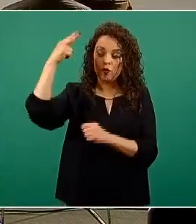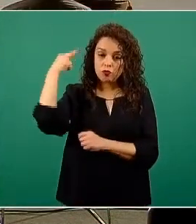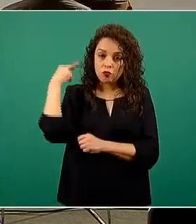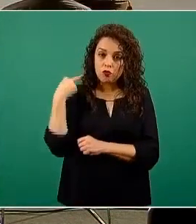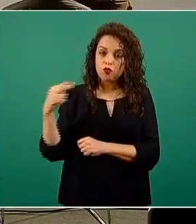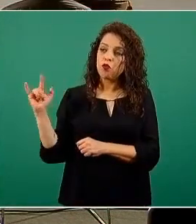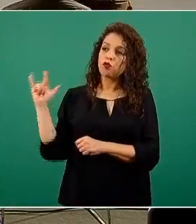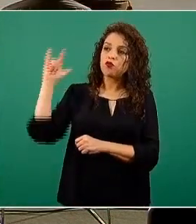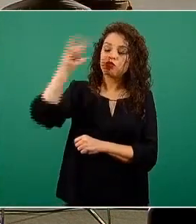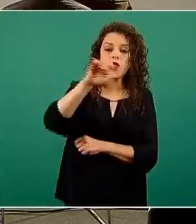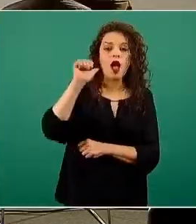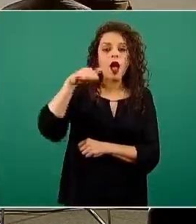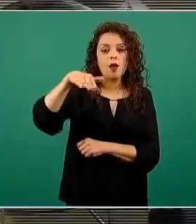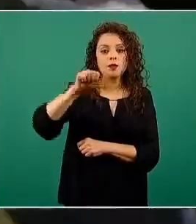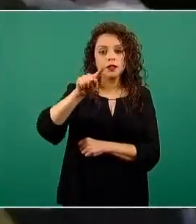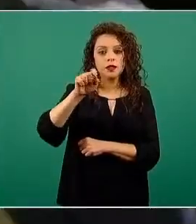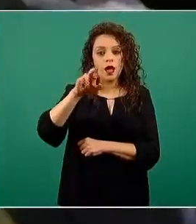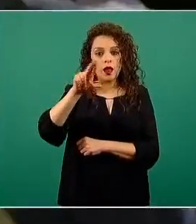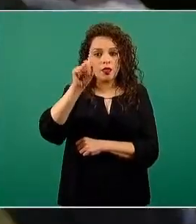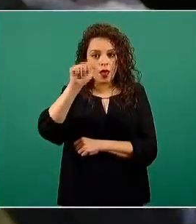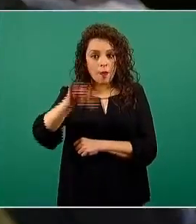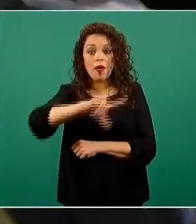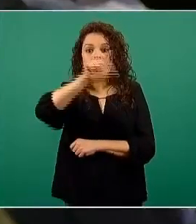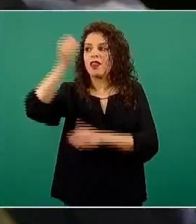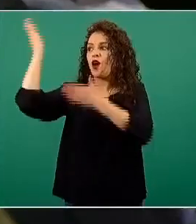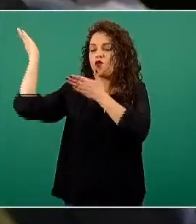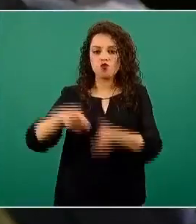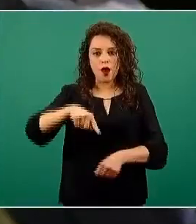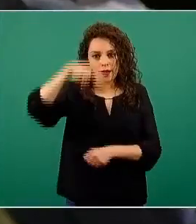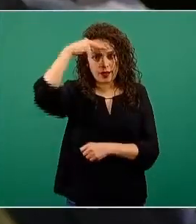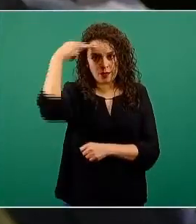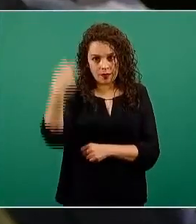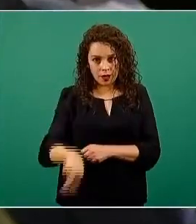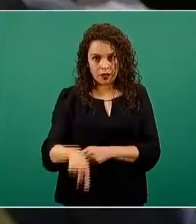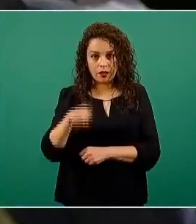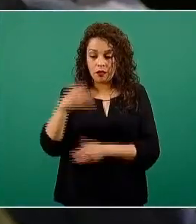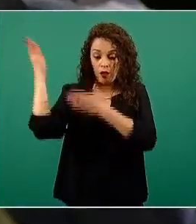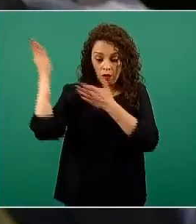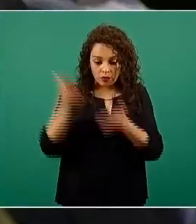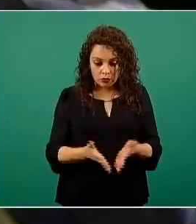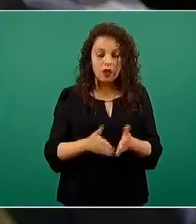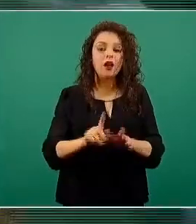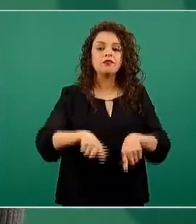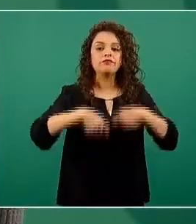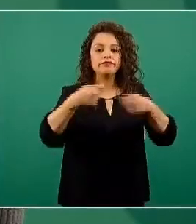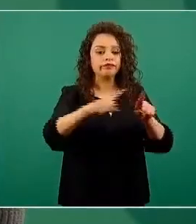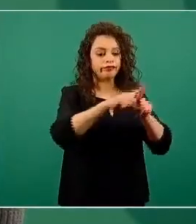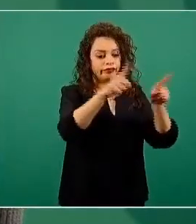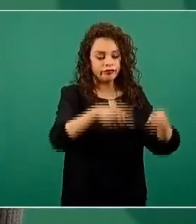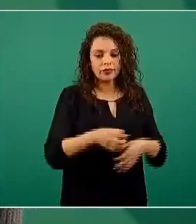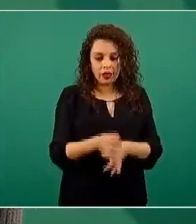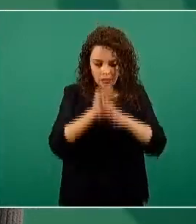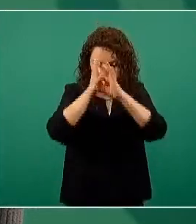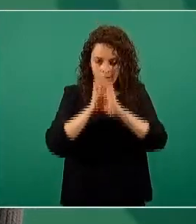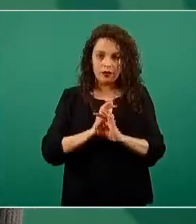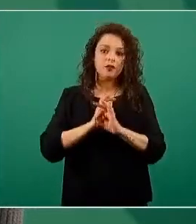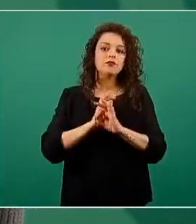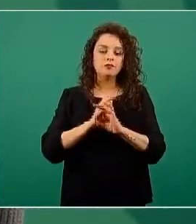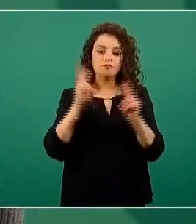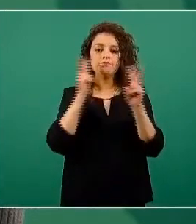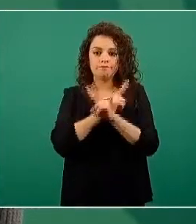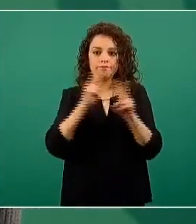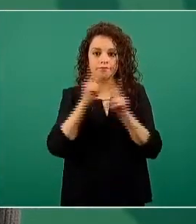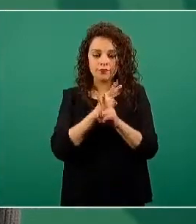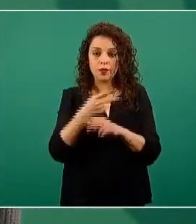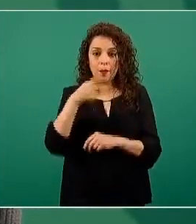México. Como sabemos, esta persona llegó a estar intubada. El reporte ya desde hace dos días es que felizmente ya la extubaron, es decir, ha